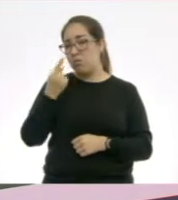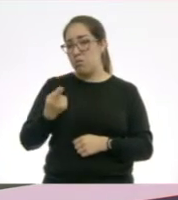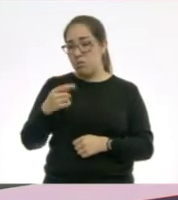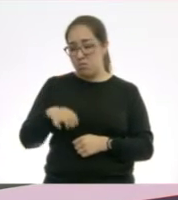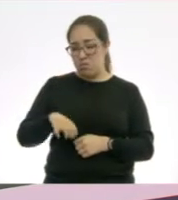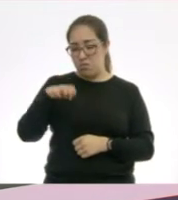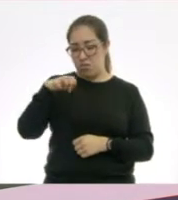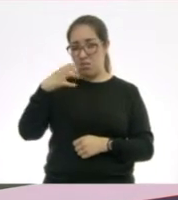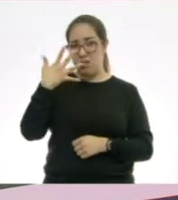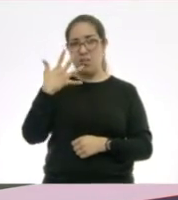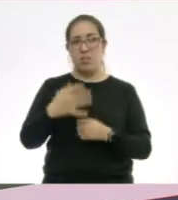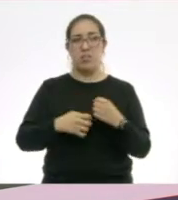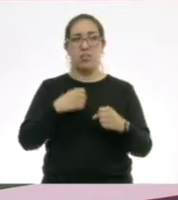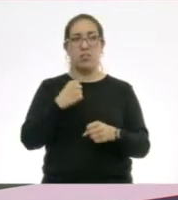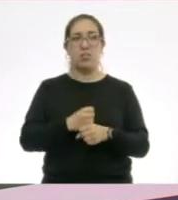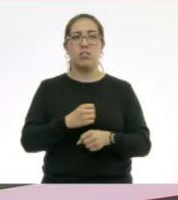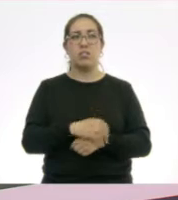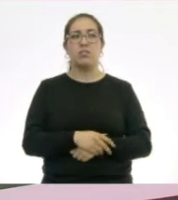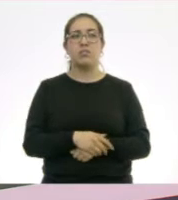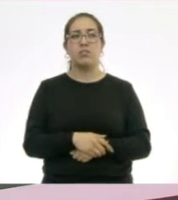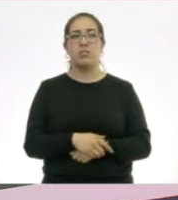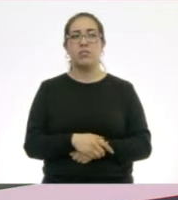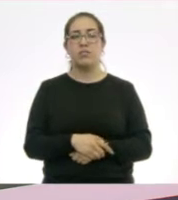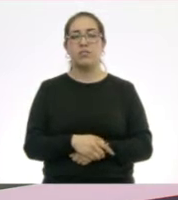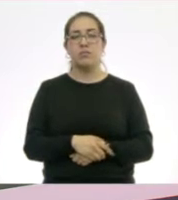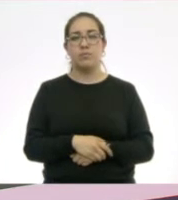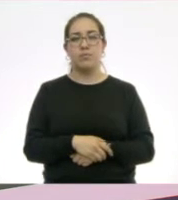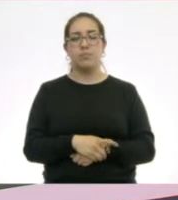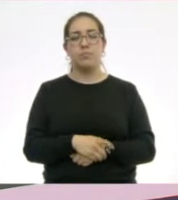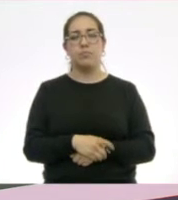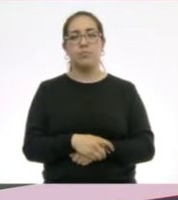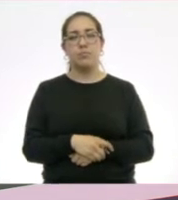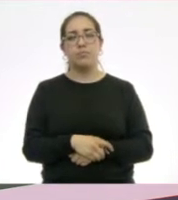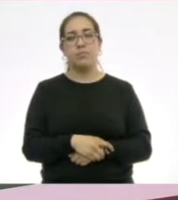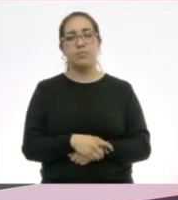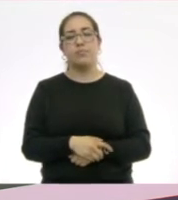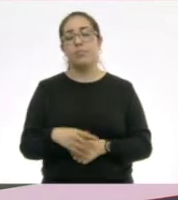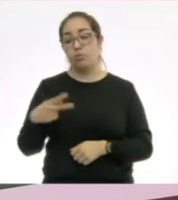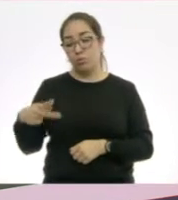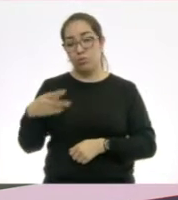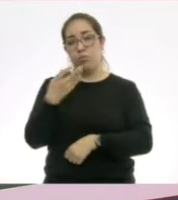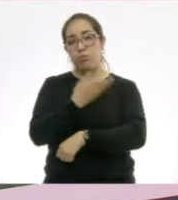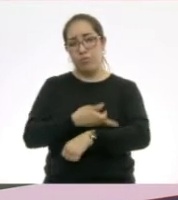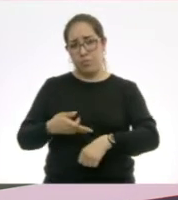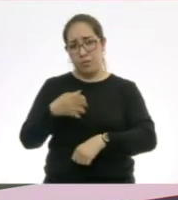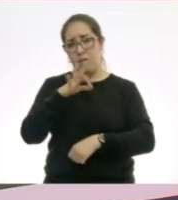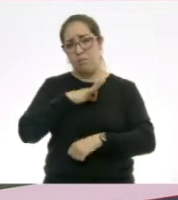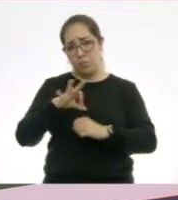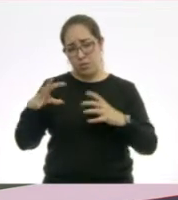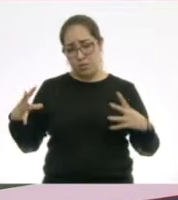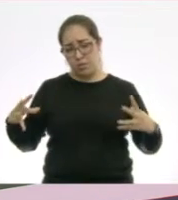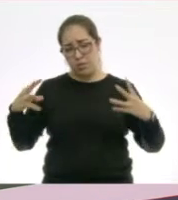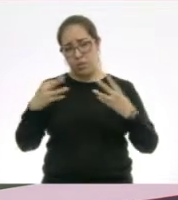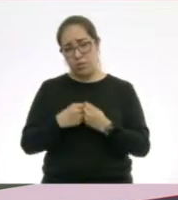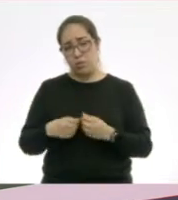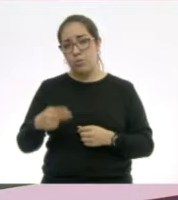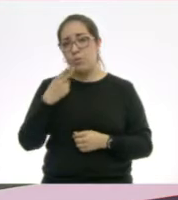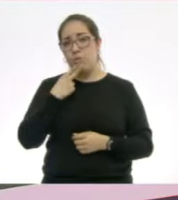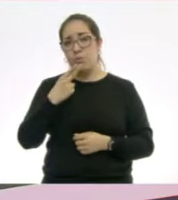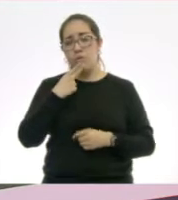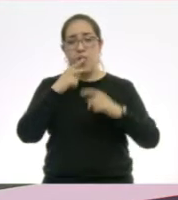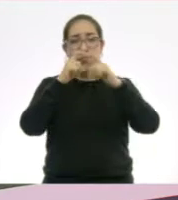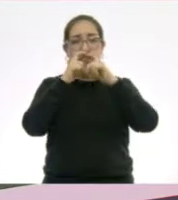niños menores de 5 años, su familiar puede quedarse con ellos, utilizando